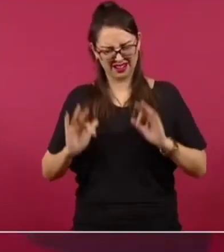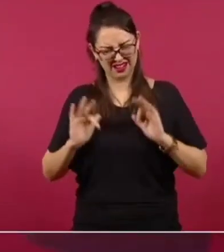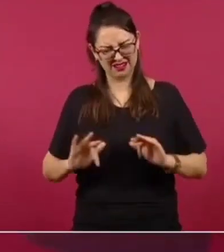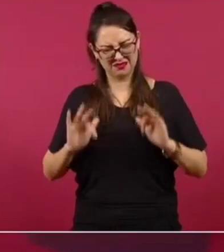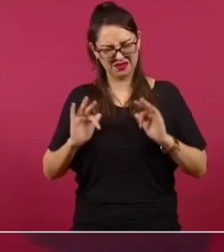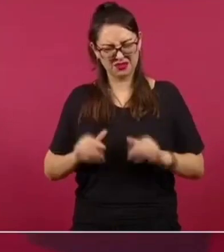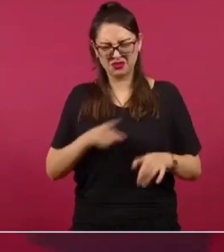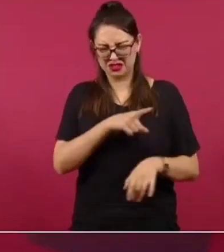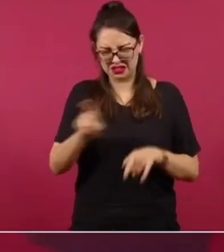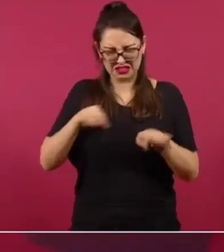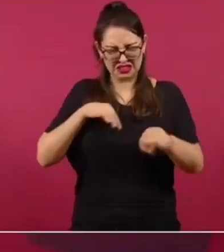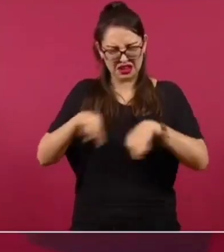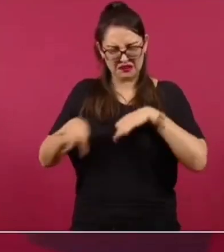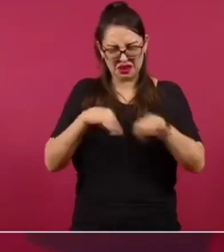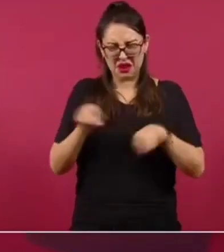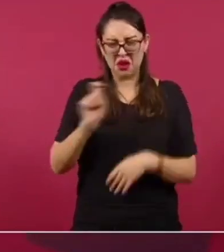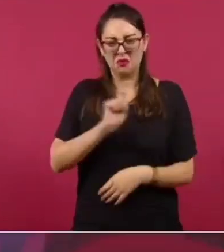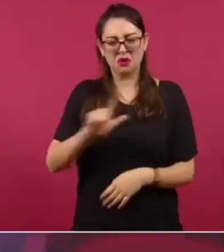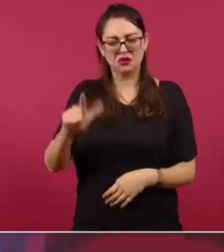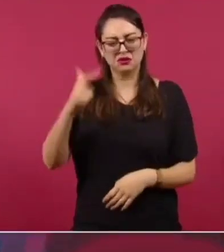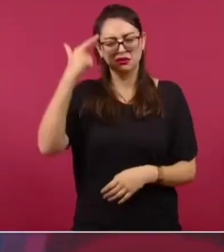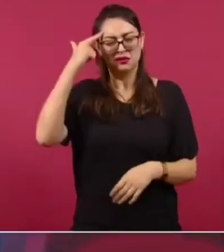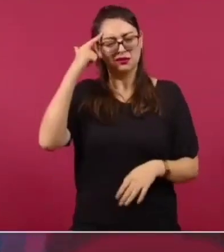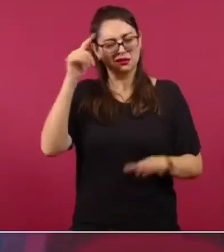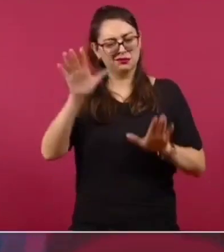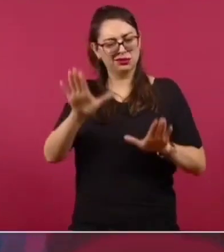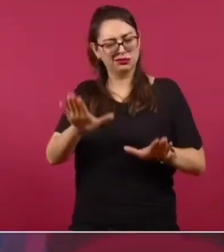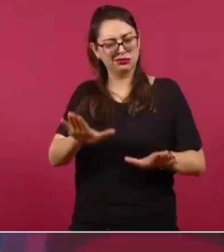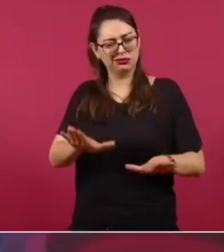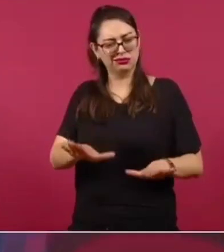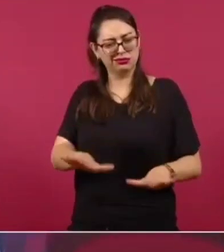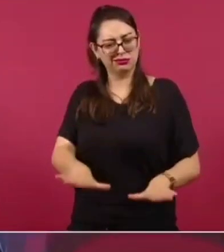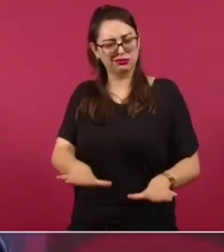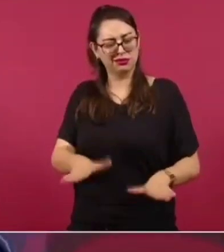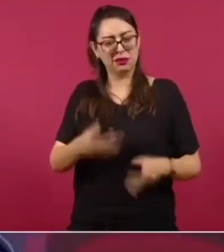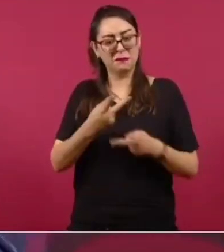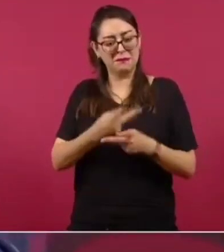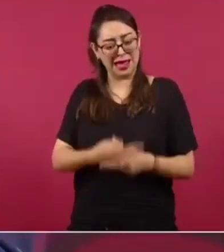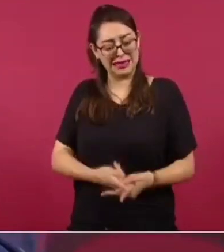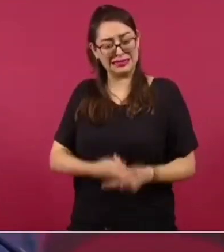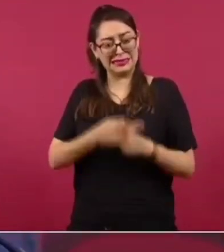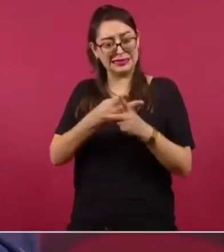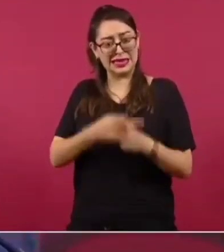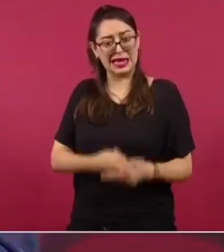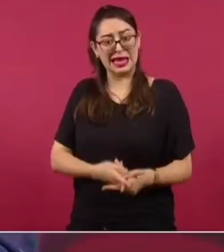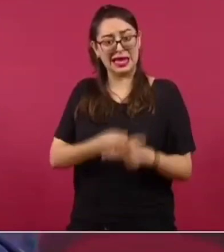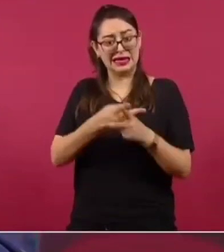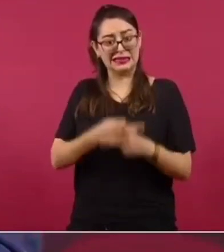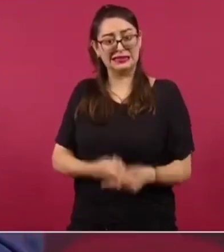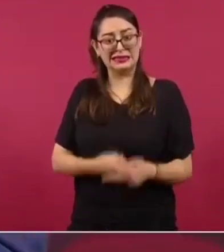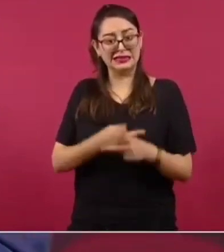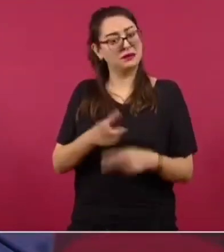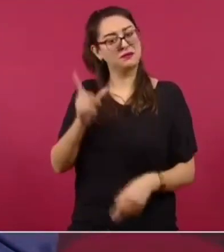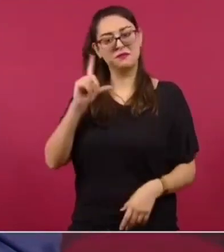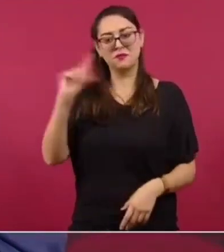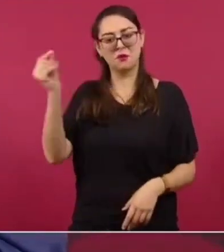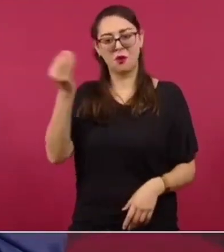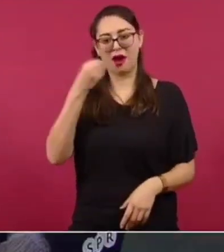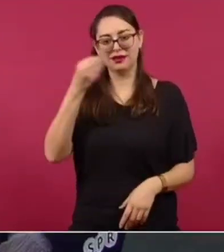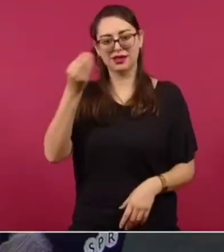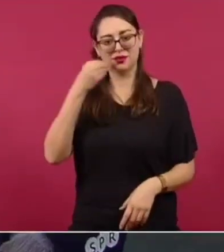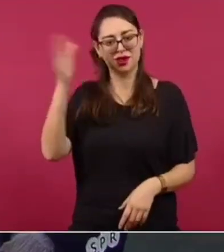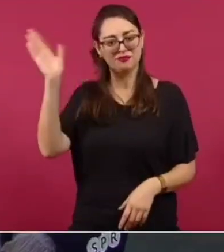serenidad y paciencia, mucha paciencia. Bueno, vámonos a